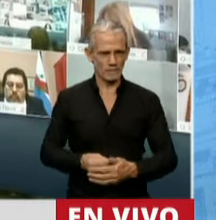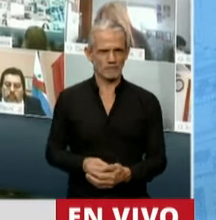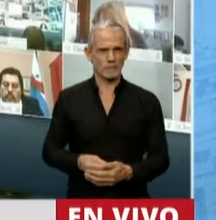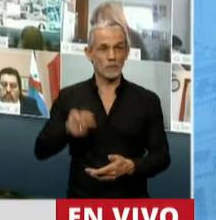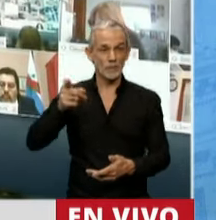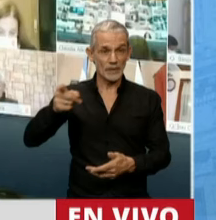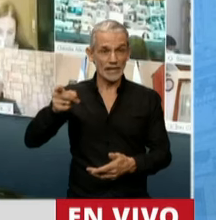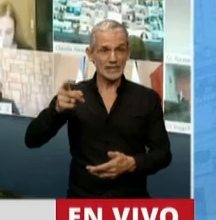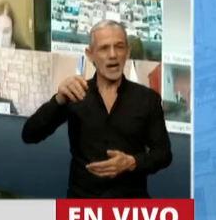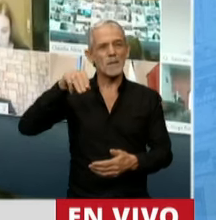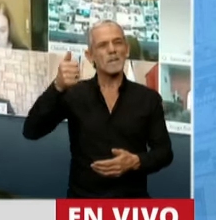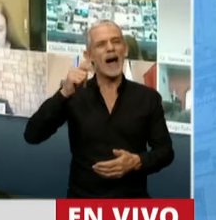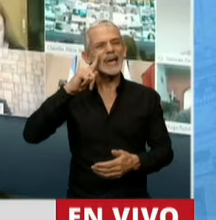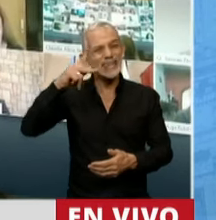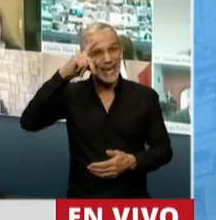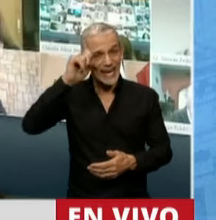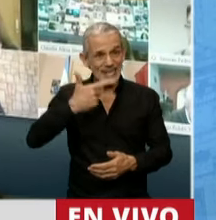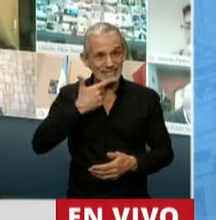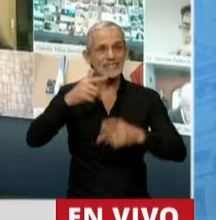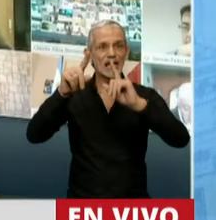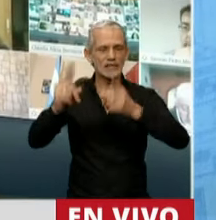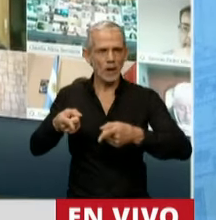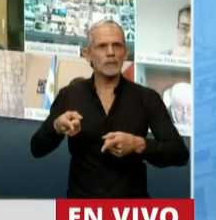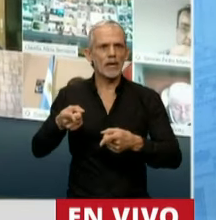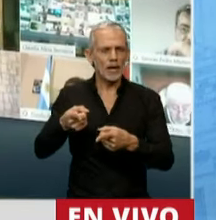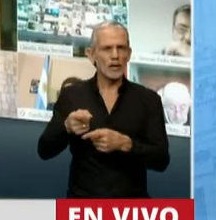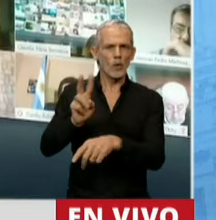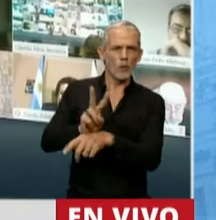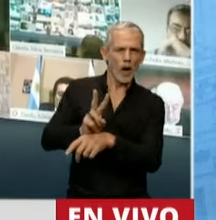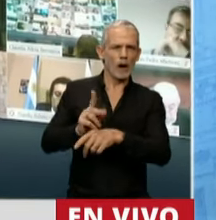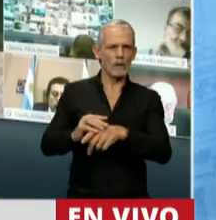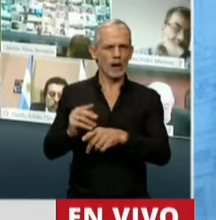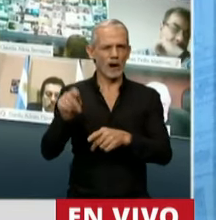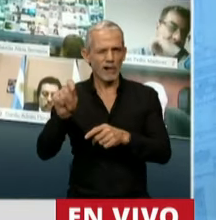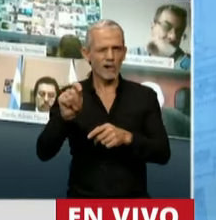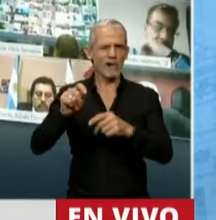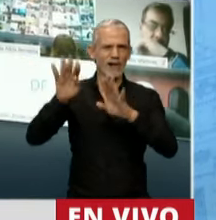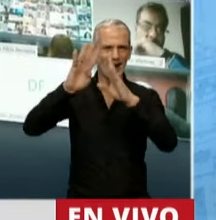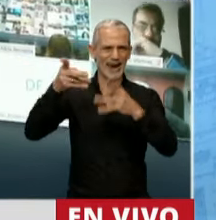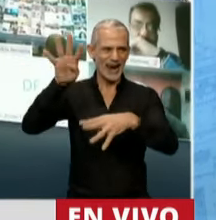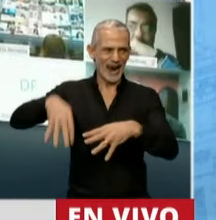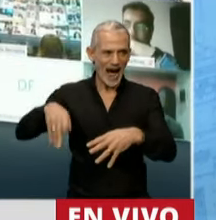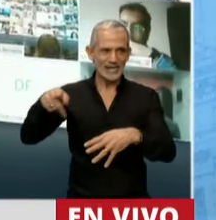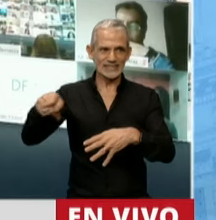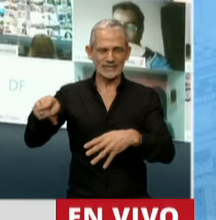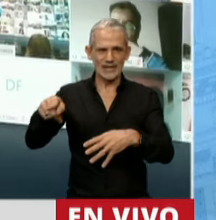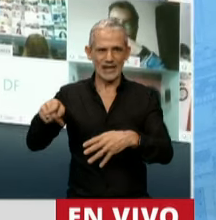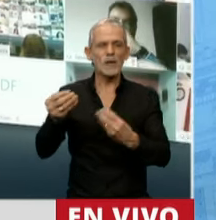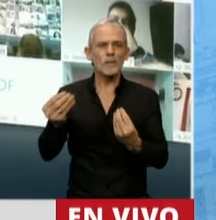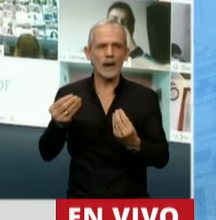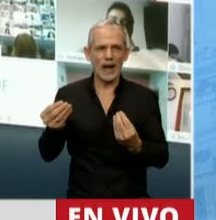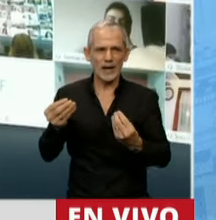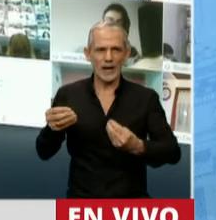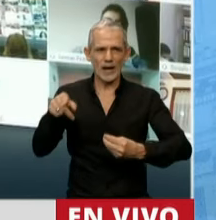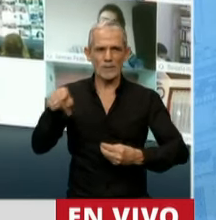Juan Bautista Maíquez, que también era el carcelero, el que cuidaba, el que pinchaba en las cárceles, para escuchar qué